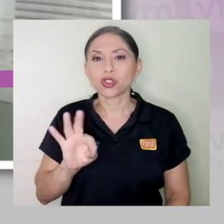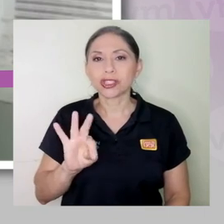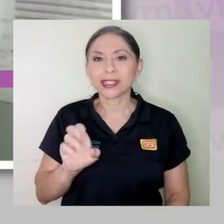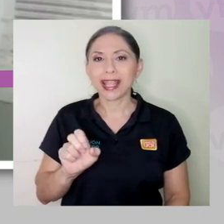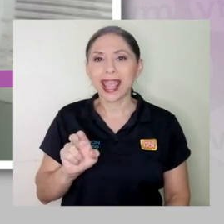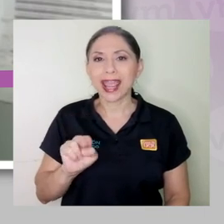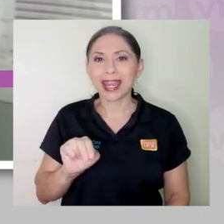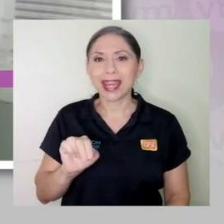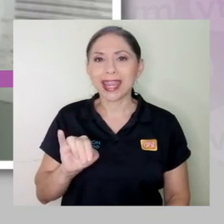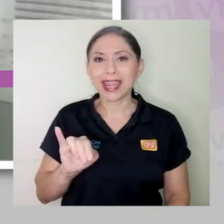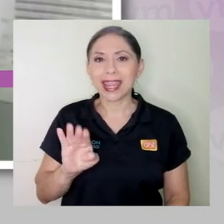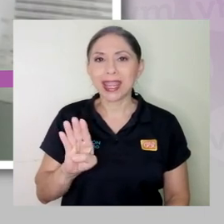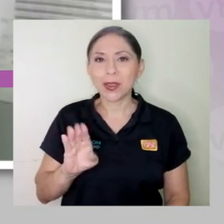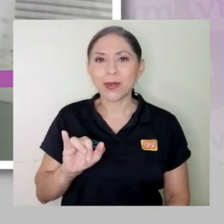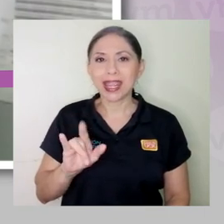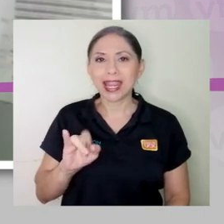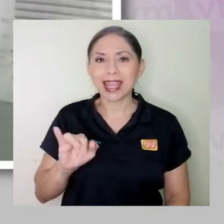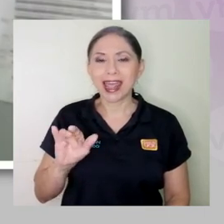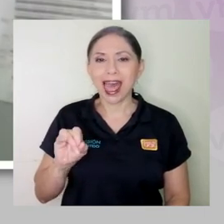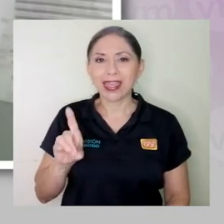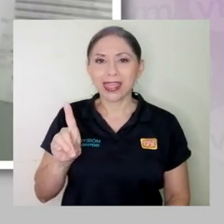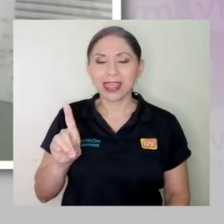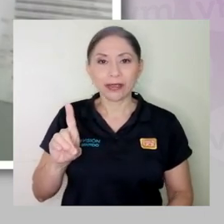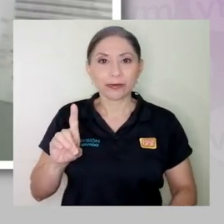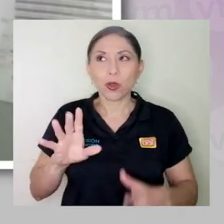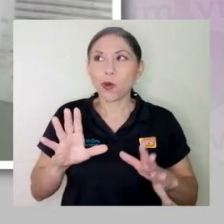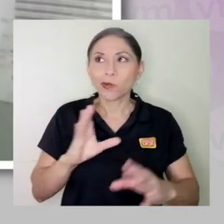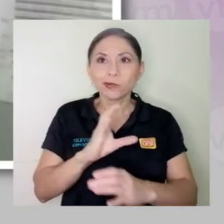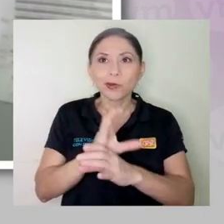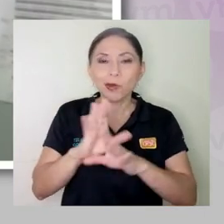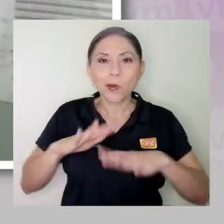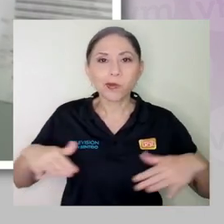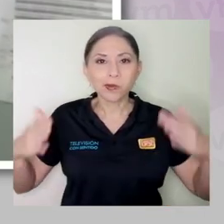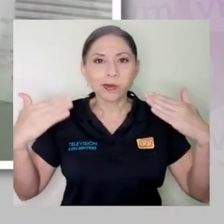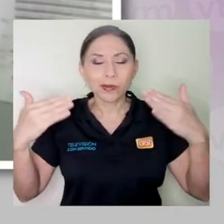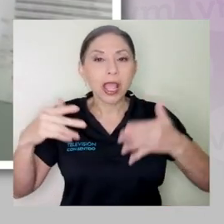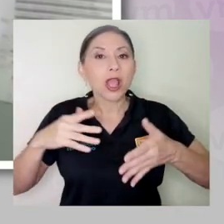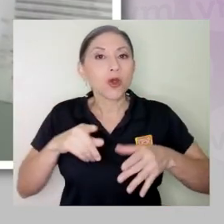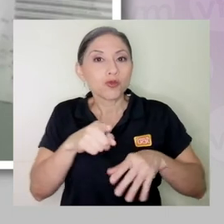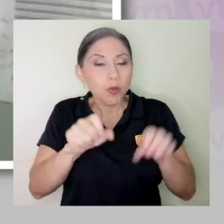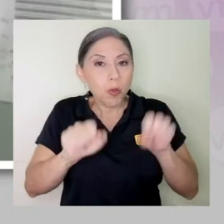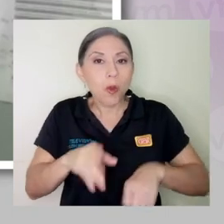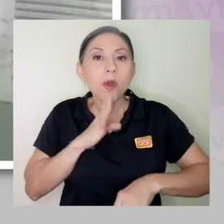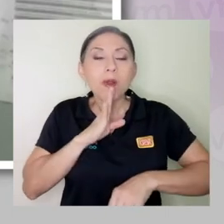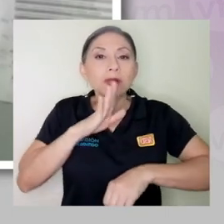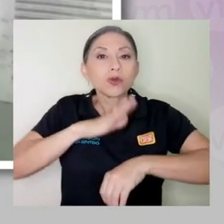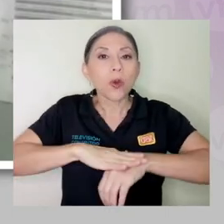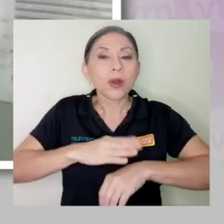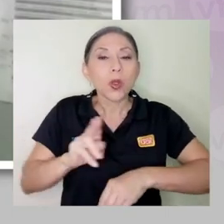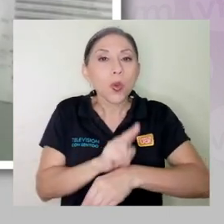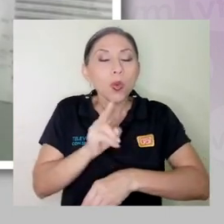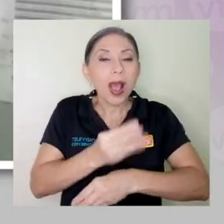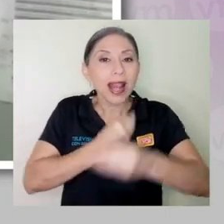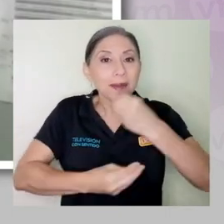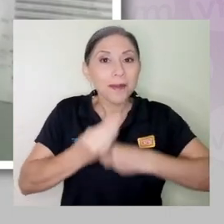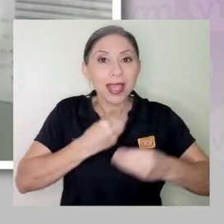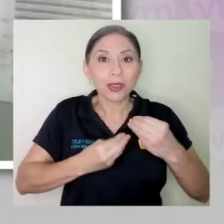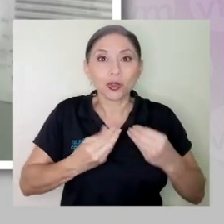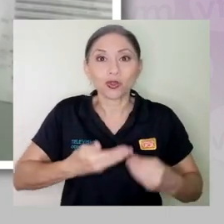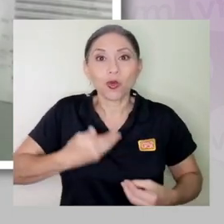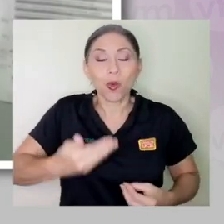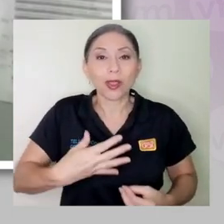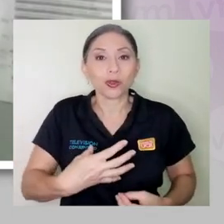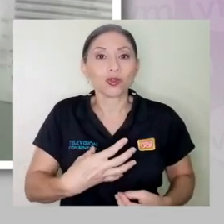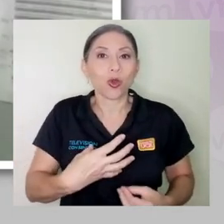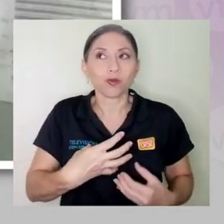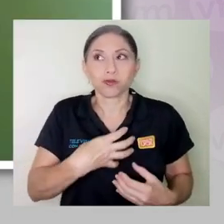¿verdad? Entonces, me gustaría que se pudiera referir, por ejemplo, a consumir los alimentos cuando son alimentos locales,